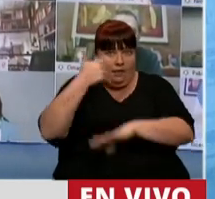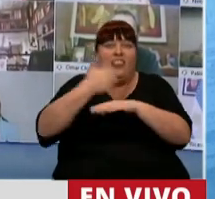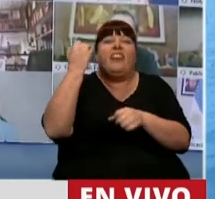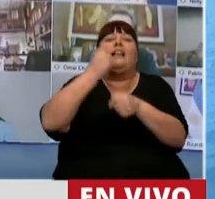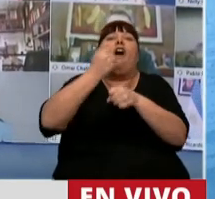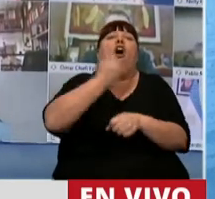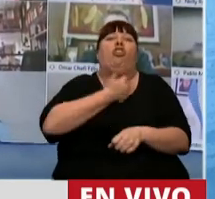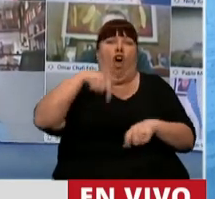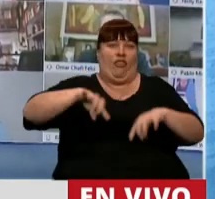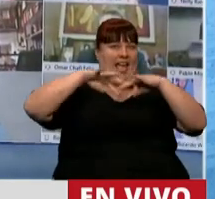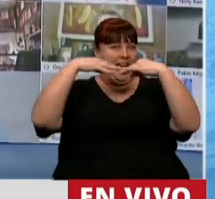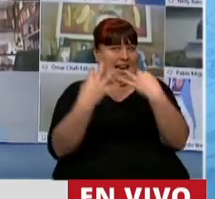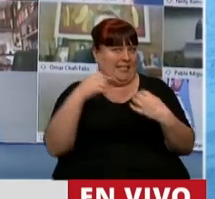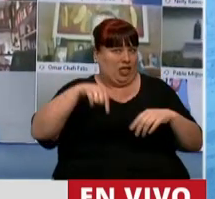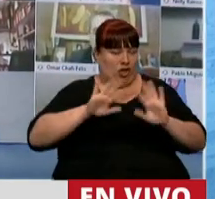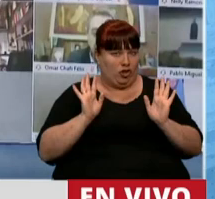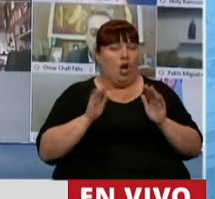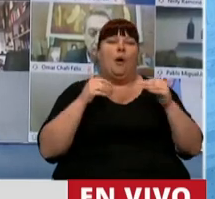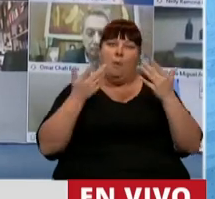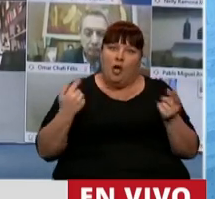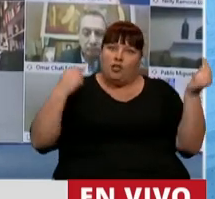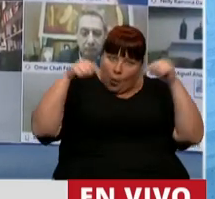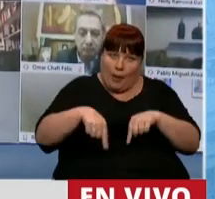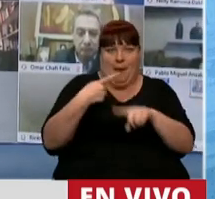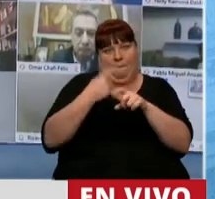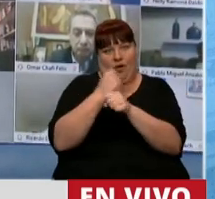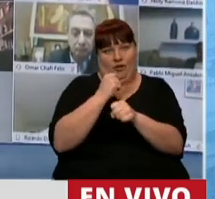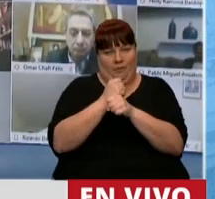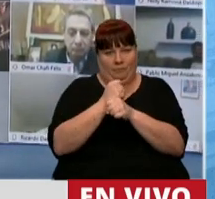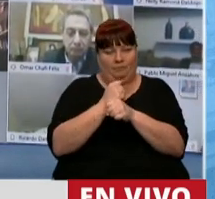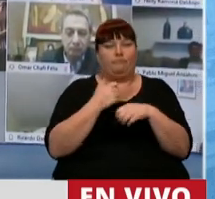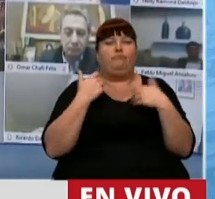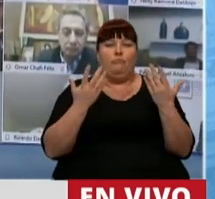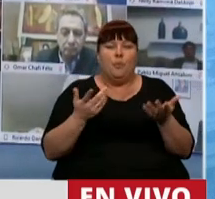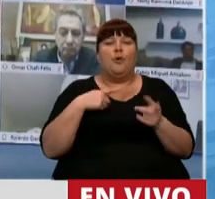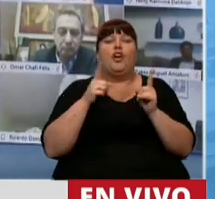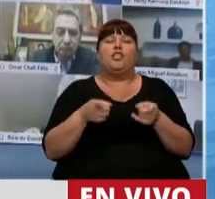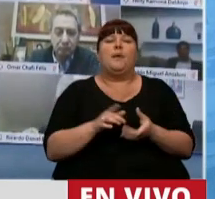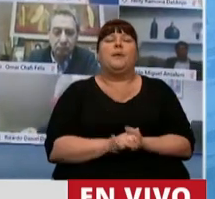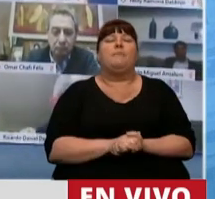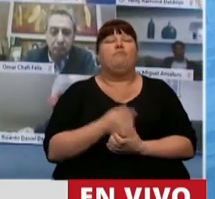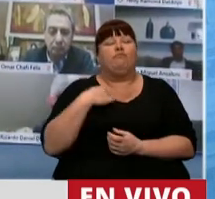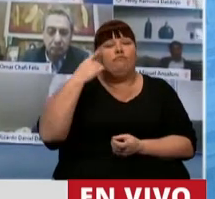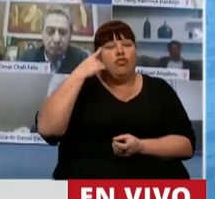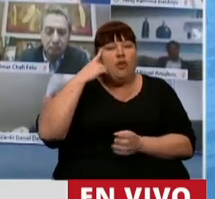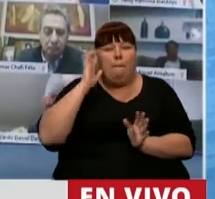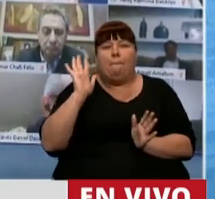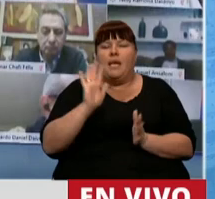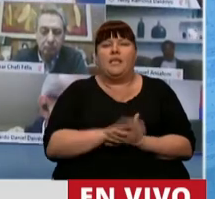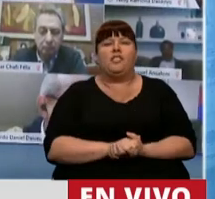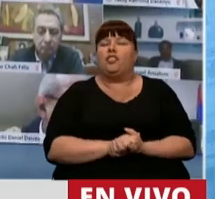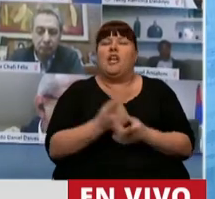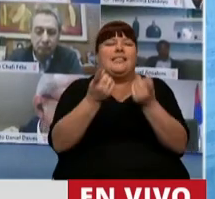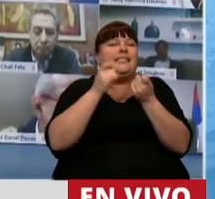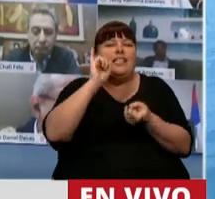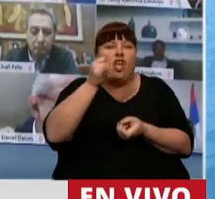trabajar, que es en este recinto, y en eso estamos. Por eso también, Presidente, me parece absolutamente